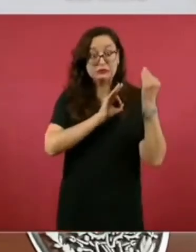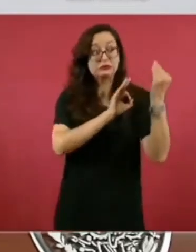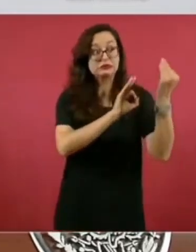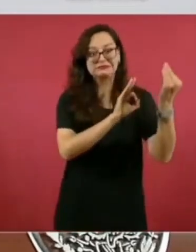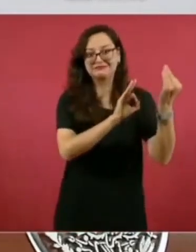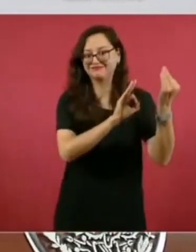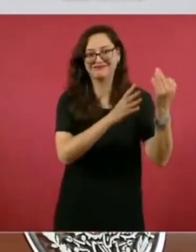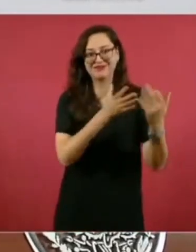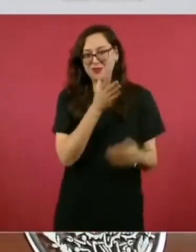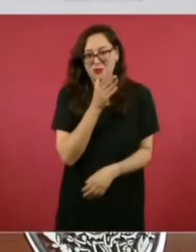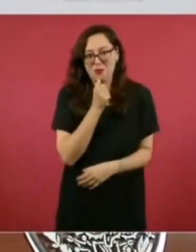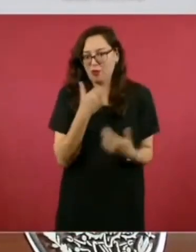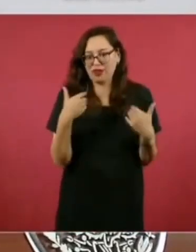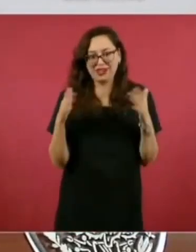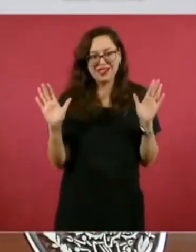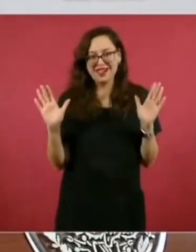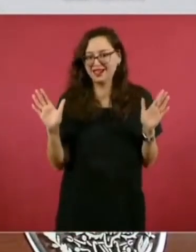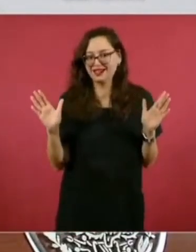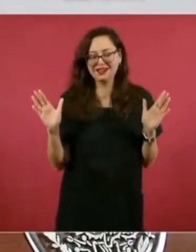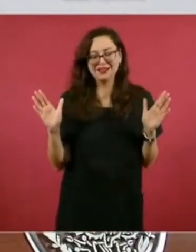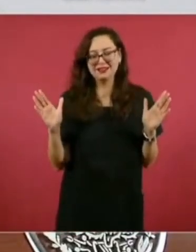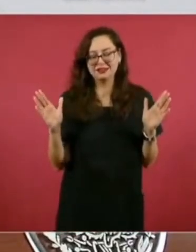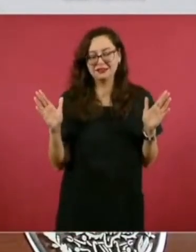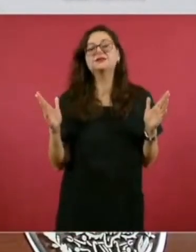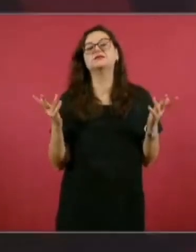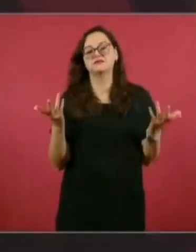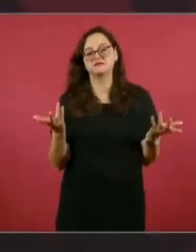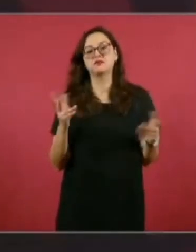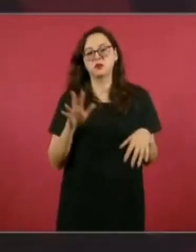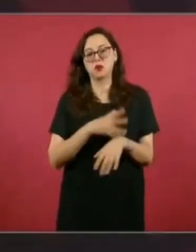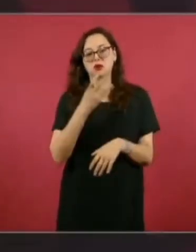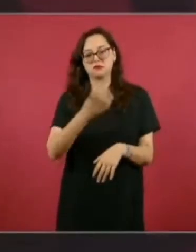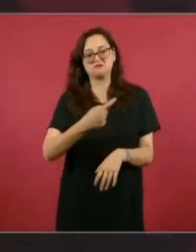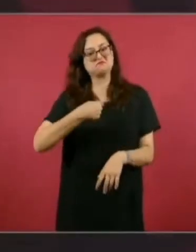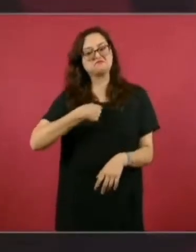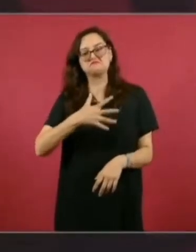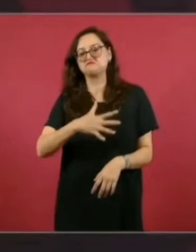desterrar la corrupción de México.